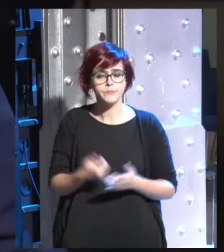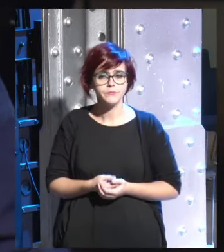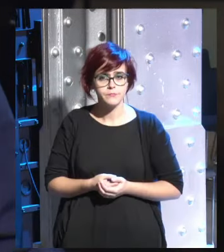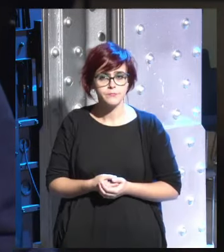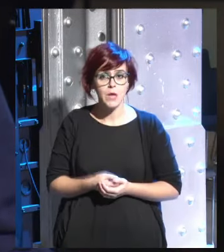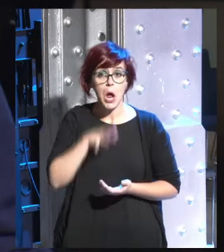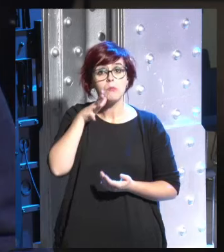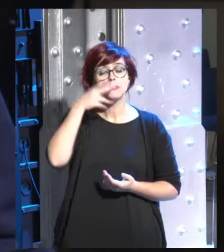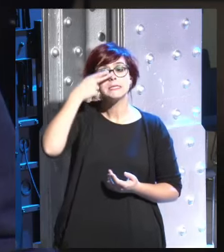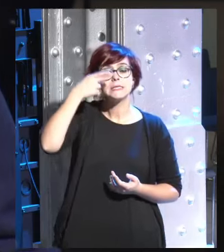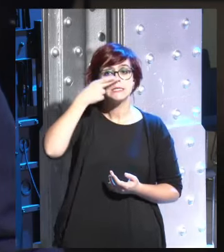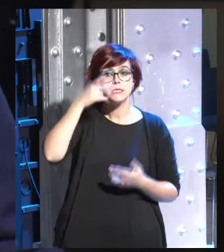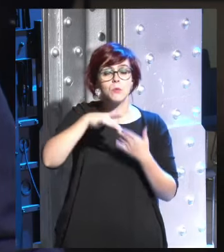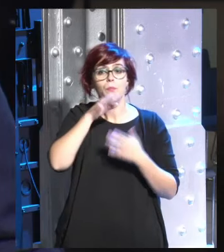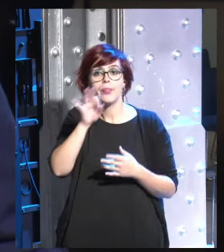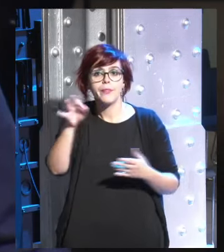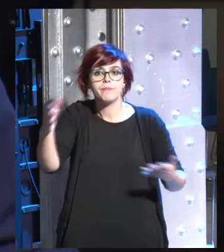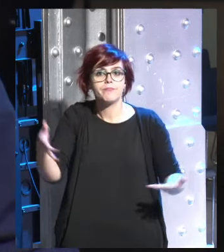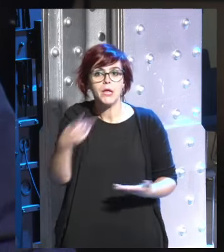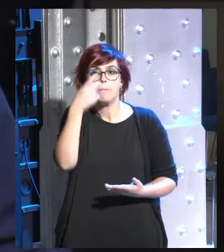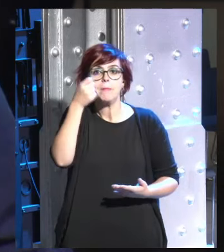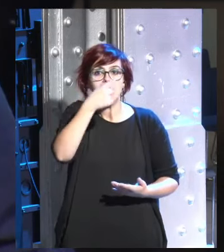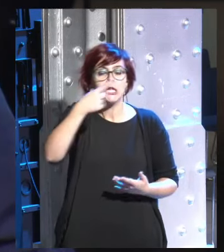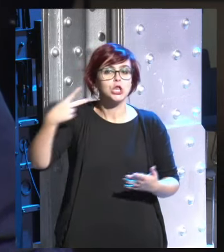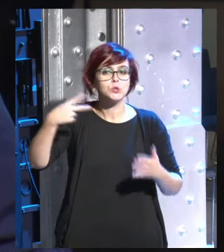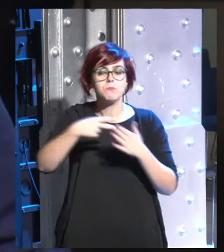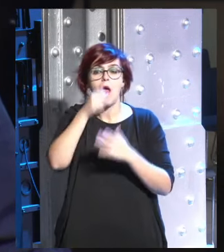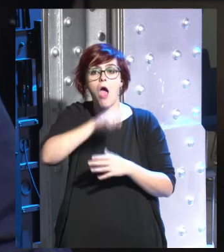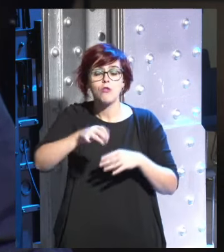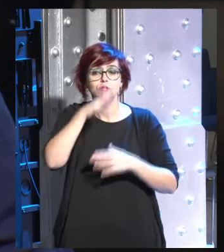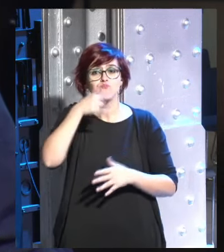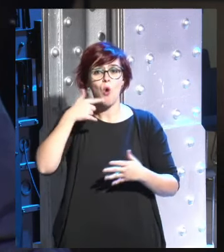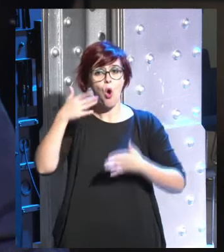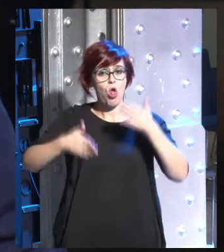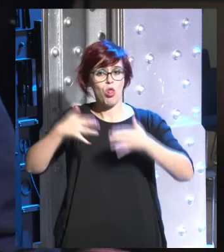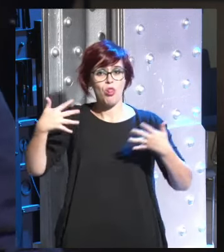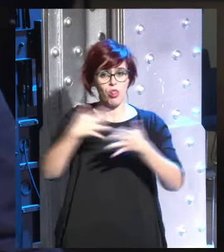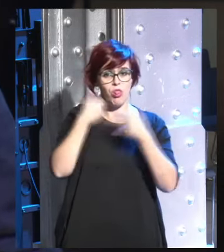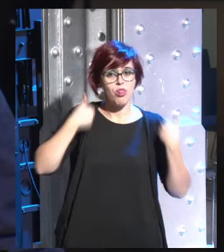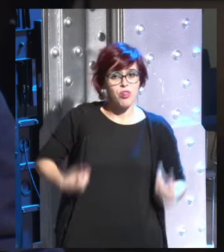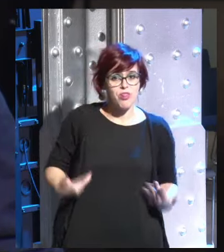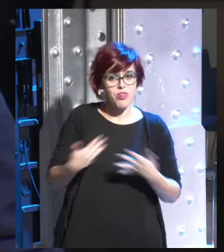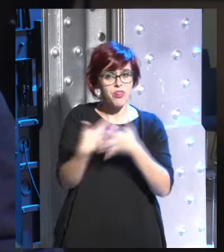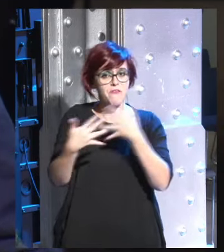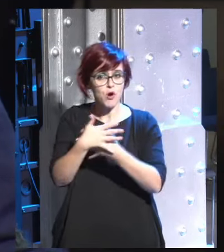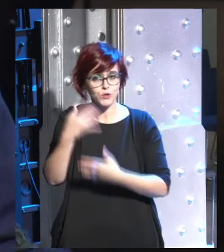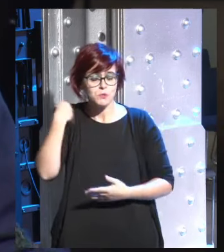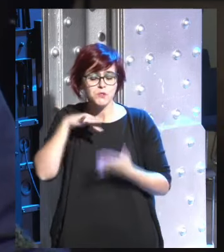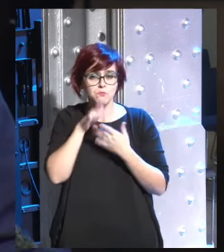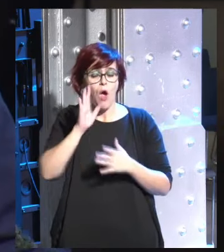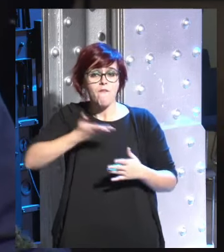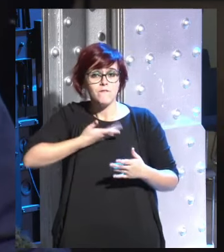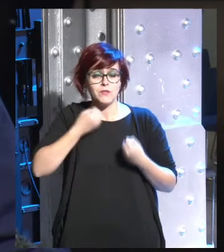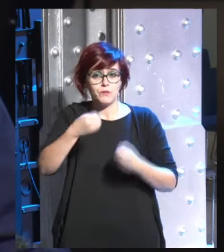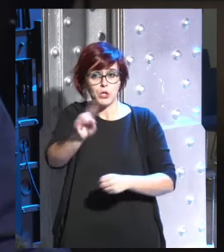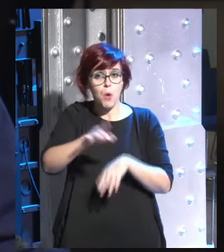interesante que a lo mejor dentro de mil dos mil años no estuviéramos ciborx no impactaría en nuestra vida pero como esto va a